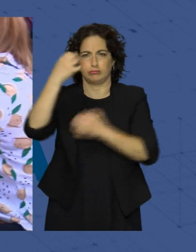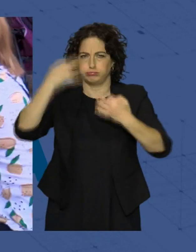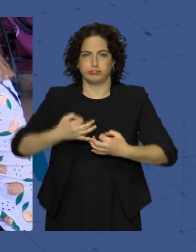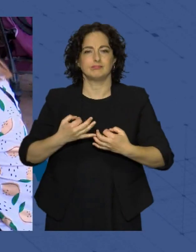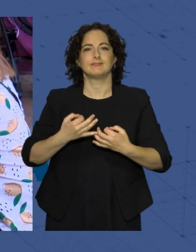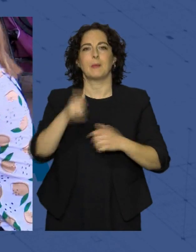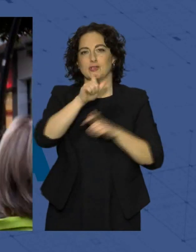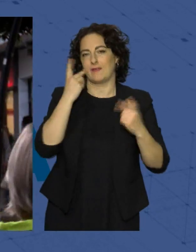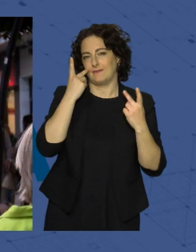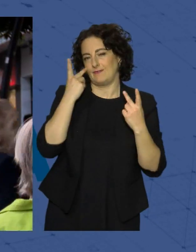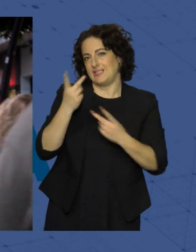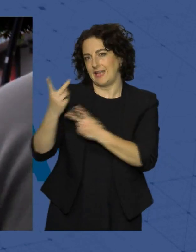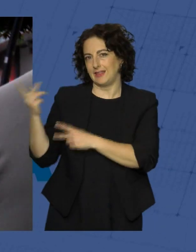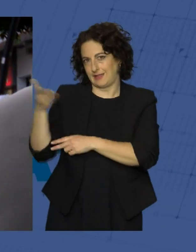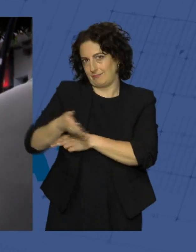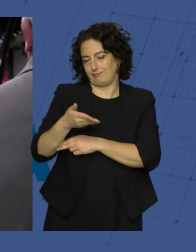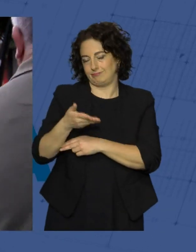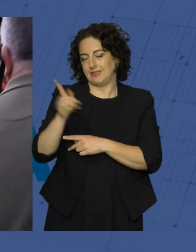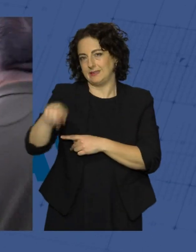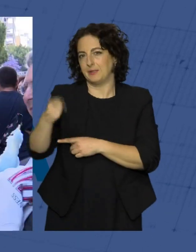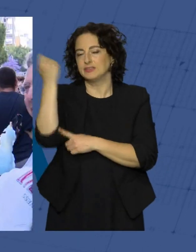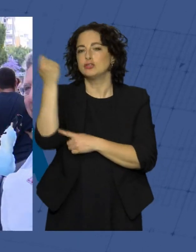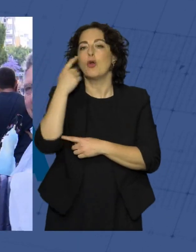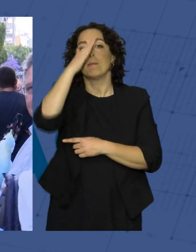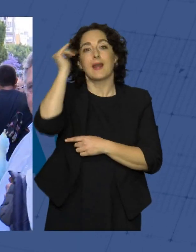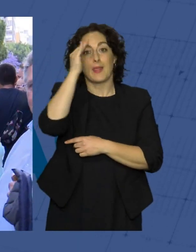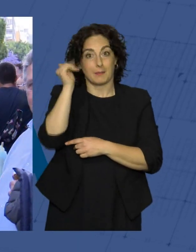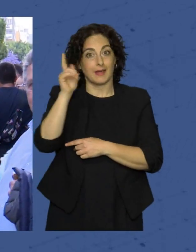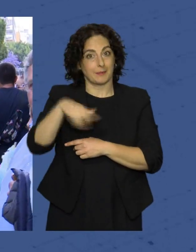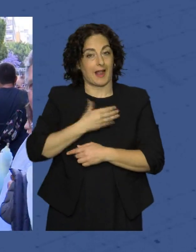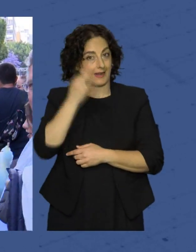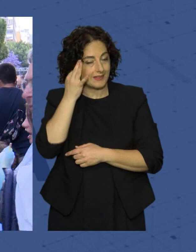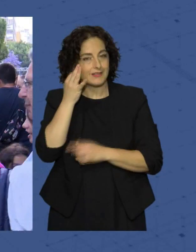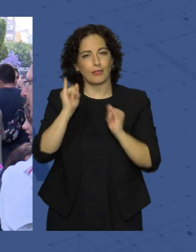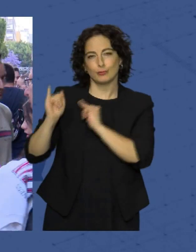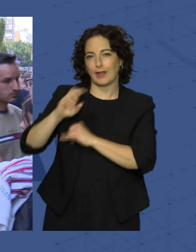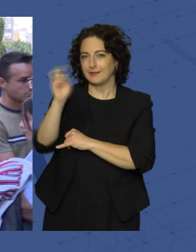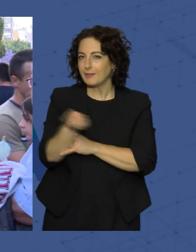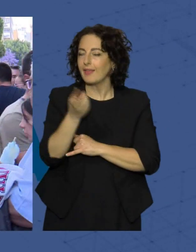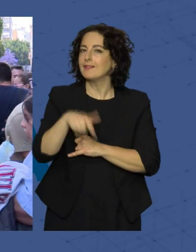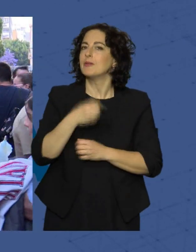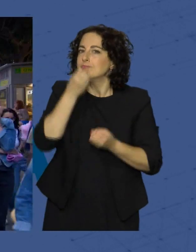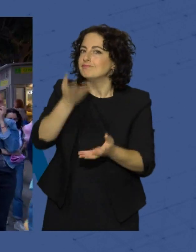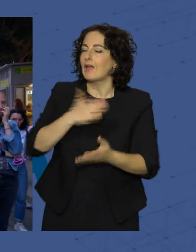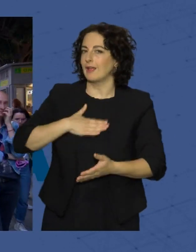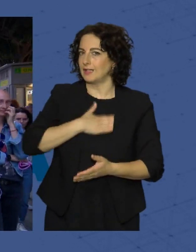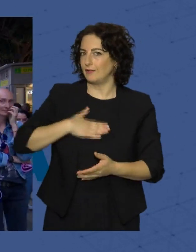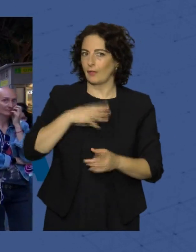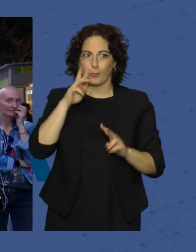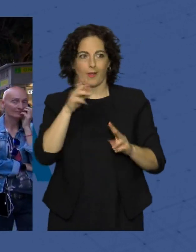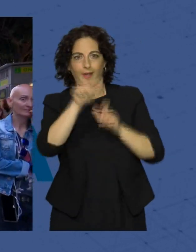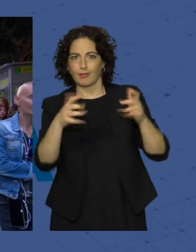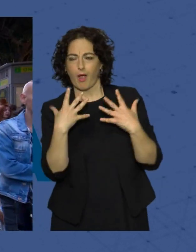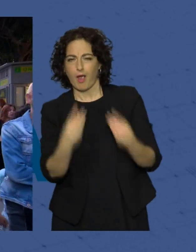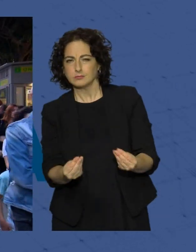respondido los visitantes. La alcaldesa de la ciudad, María del Mar Vázquez, ha disfrutado también de las actividades y ha mostrado la satisfacción que supone ver las calles a rebosar de